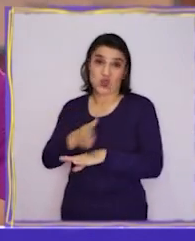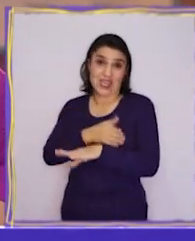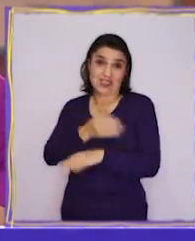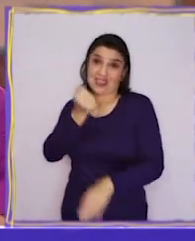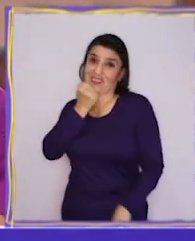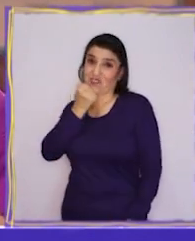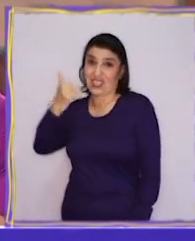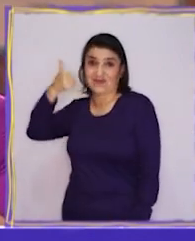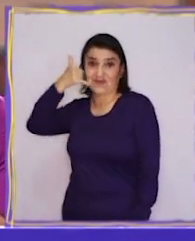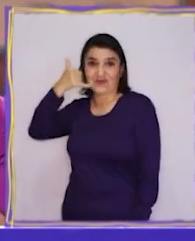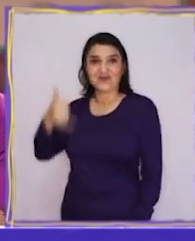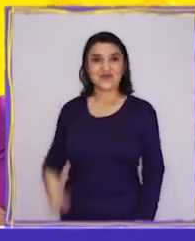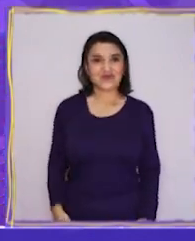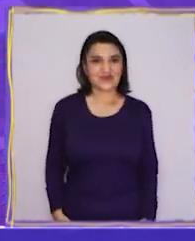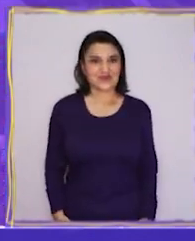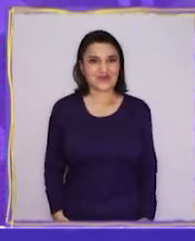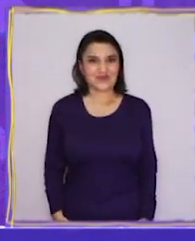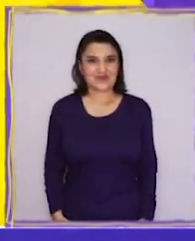equivocación que tuve.